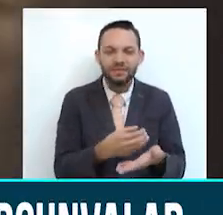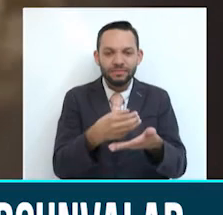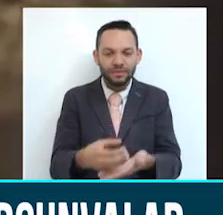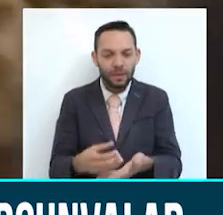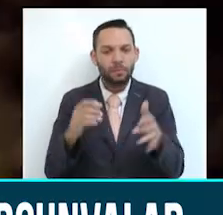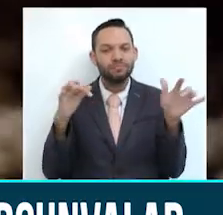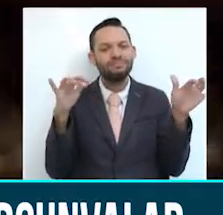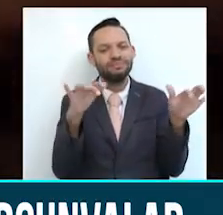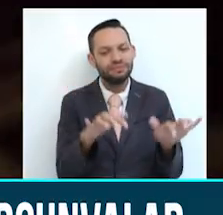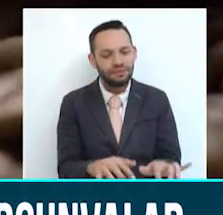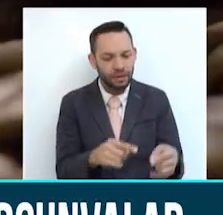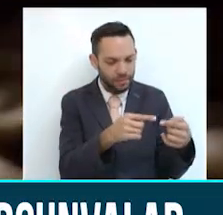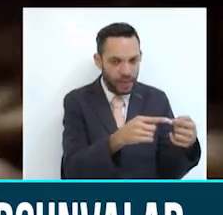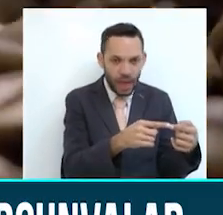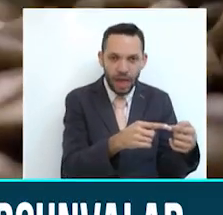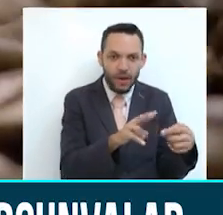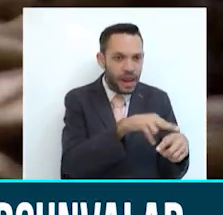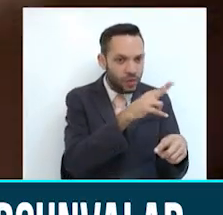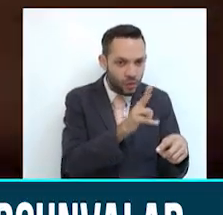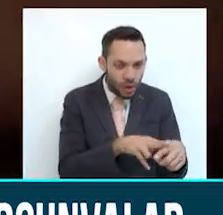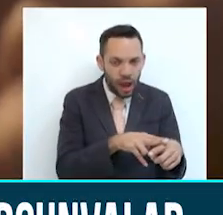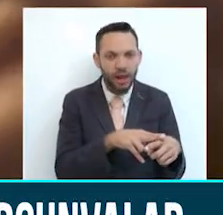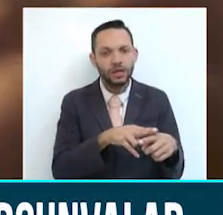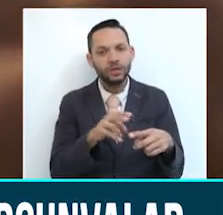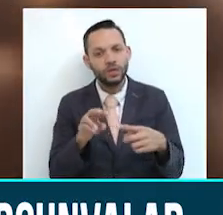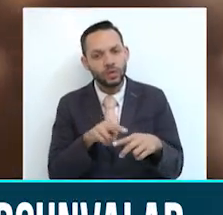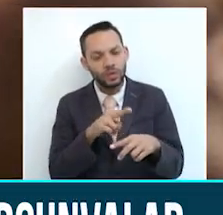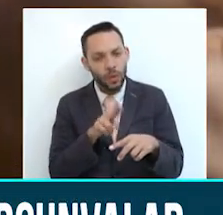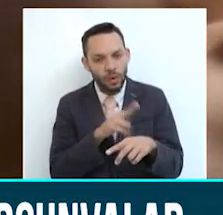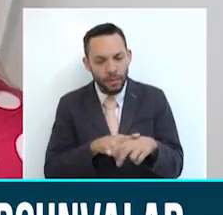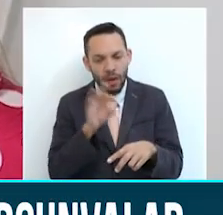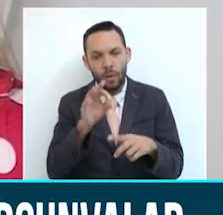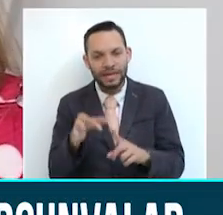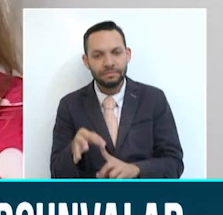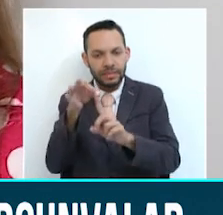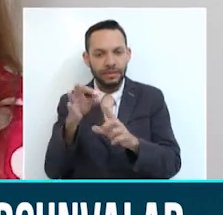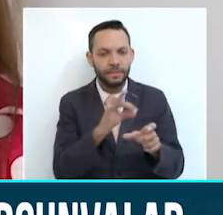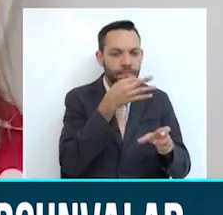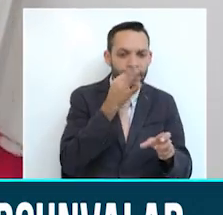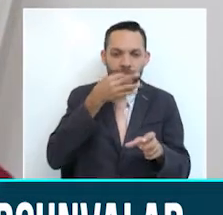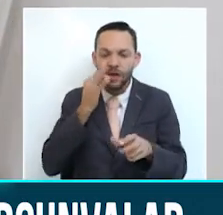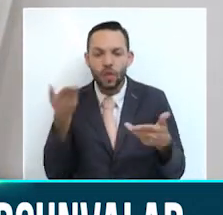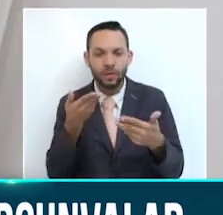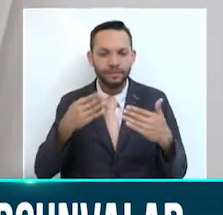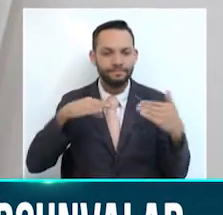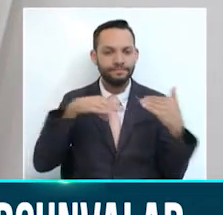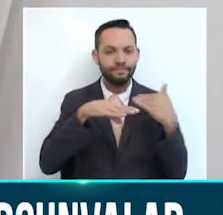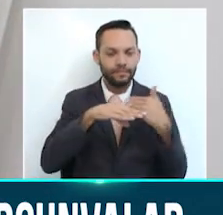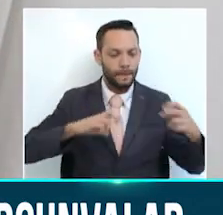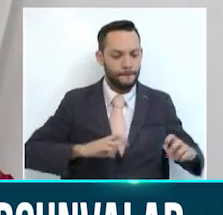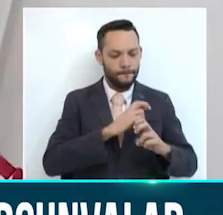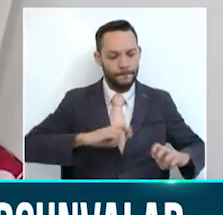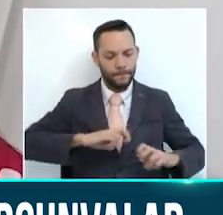puedan sentir la diferencia entre un café regular y un café especial. Esto va a ser en los parques de la Avenida Circunvalar el Parque Prometeo